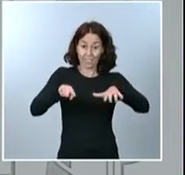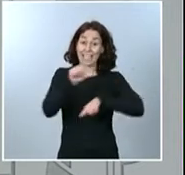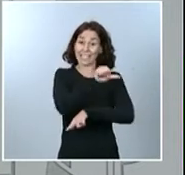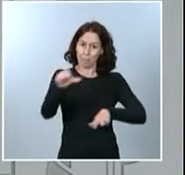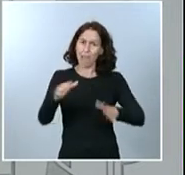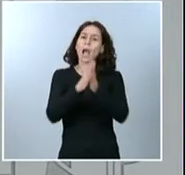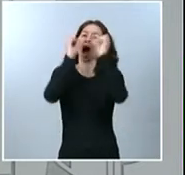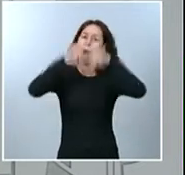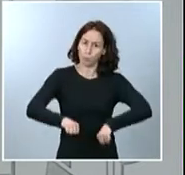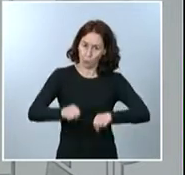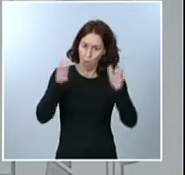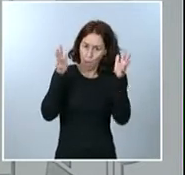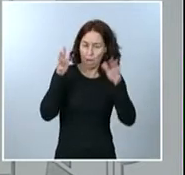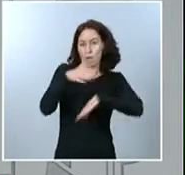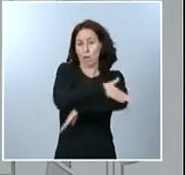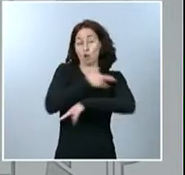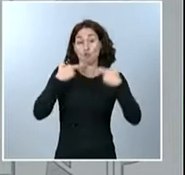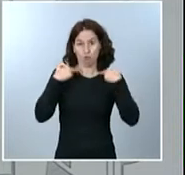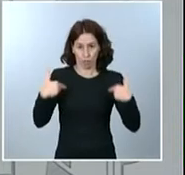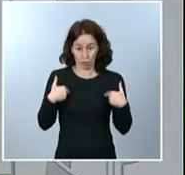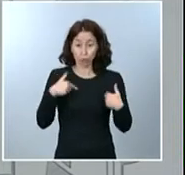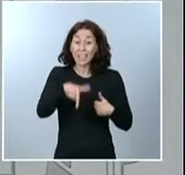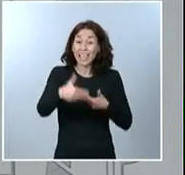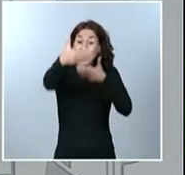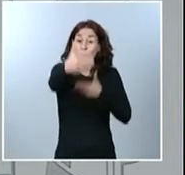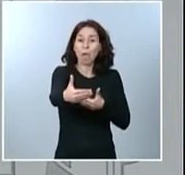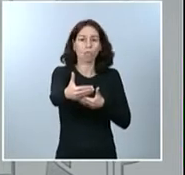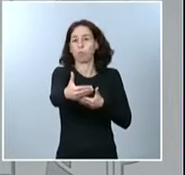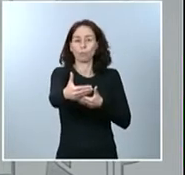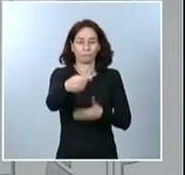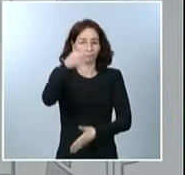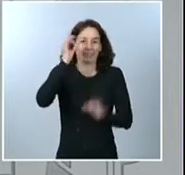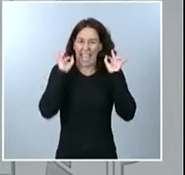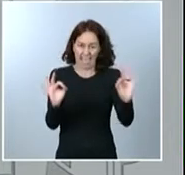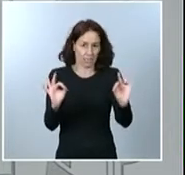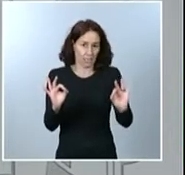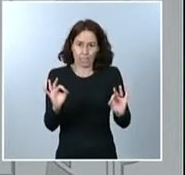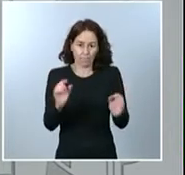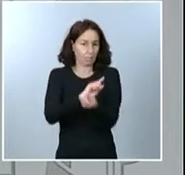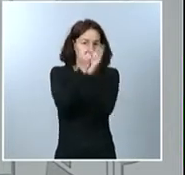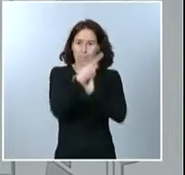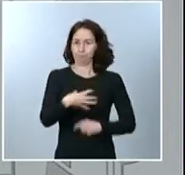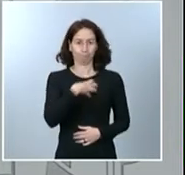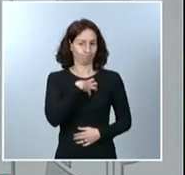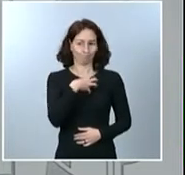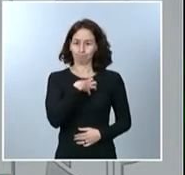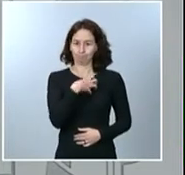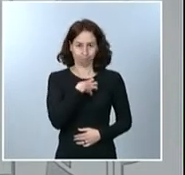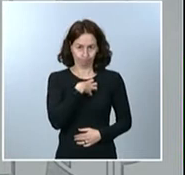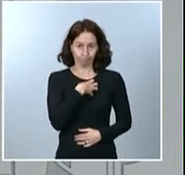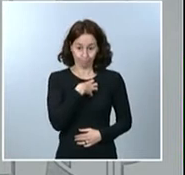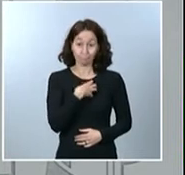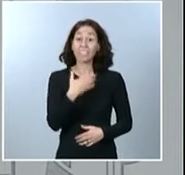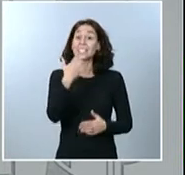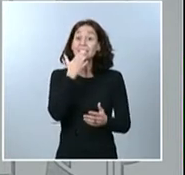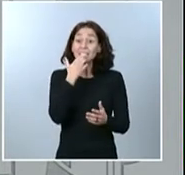que sepan que este plazo no es inamovible. Si podemos superar antes la emergencia, plenamente, el estado de alarma dejará de aplicarse de